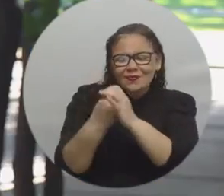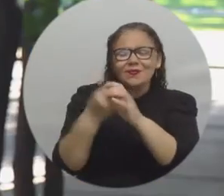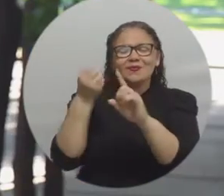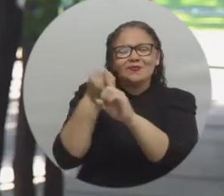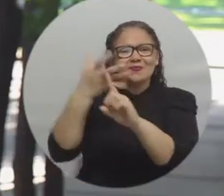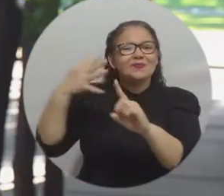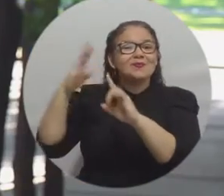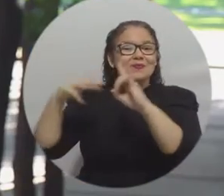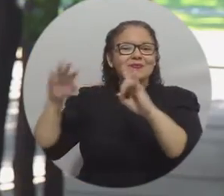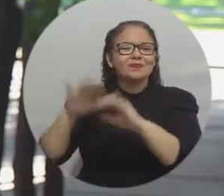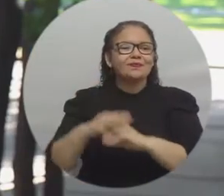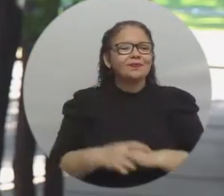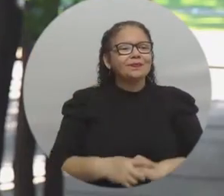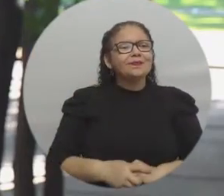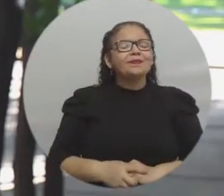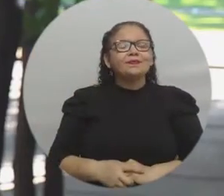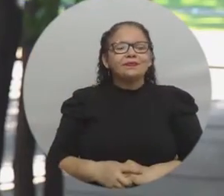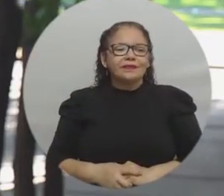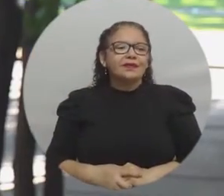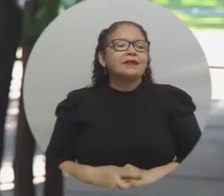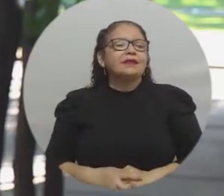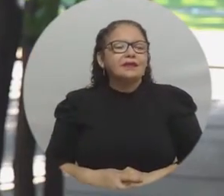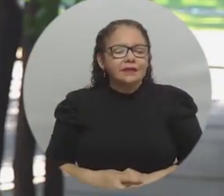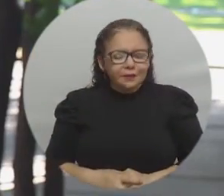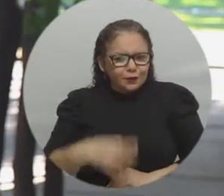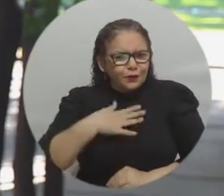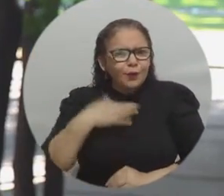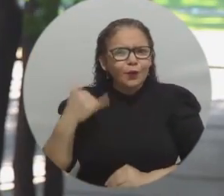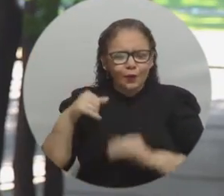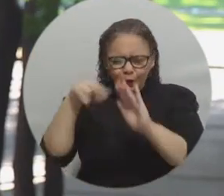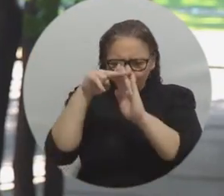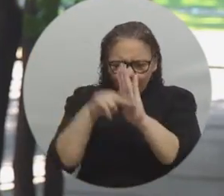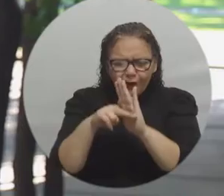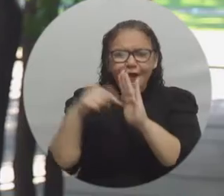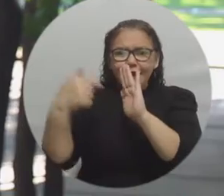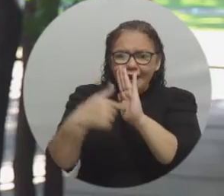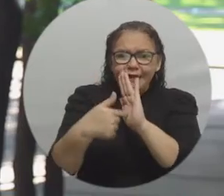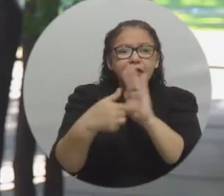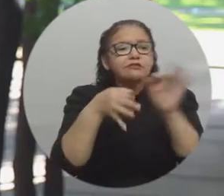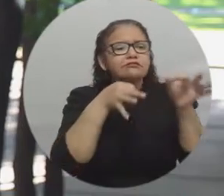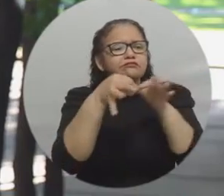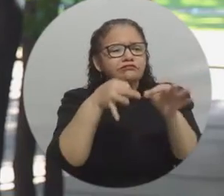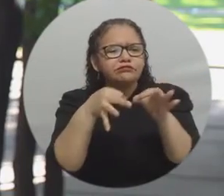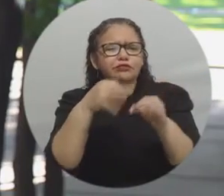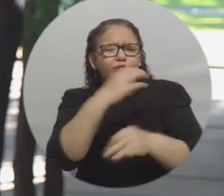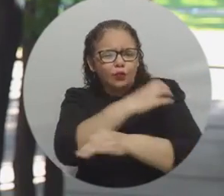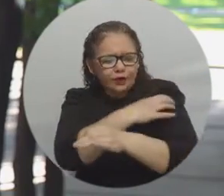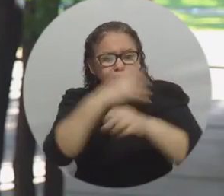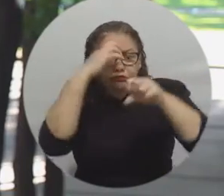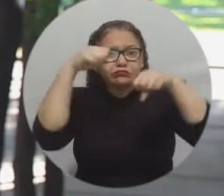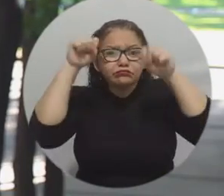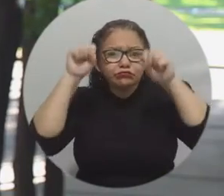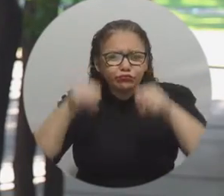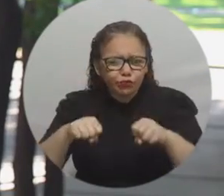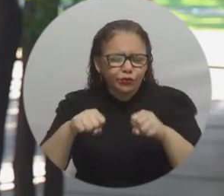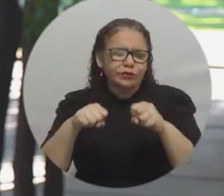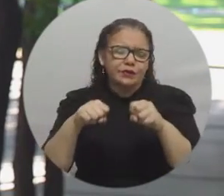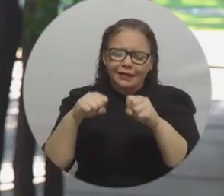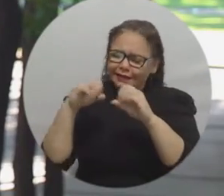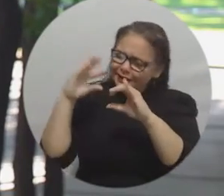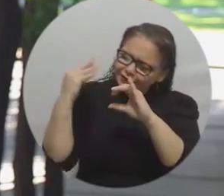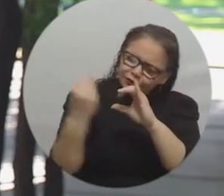existencia del Comité de esta Resolución Rectoral, donde se formaliza la creación del Comité de